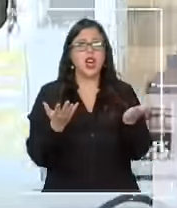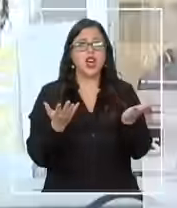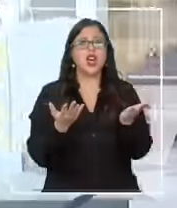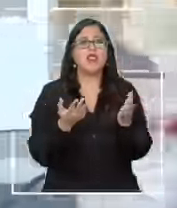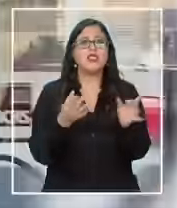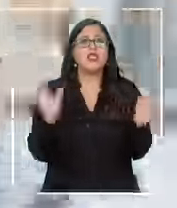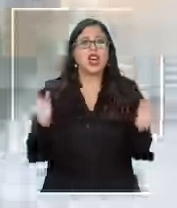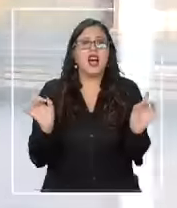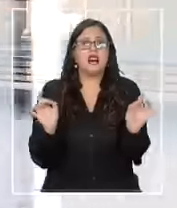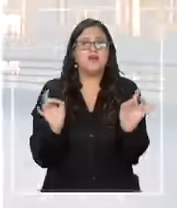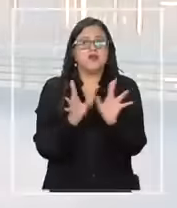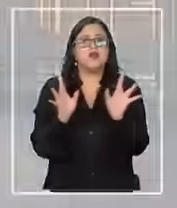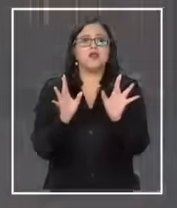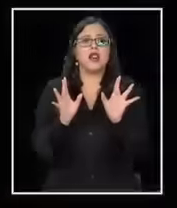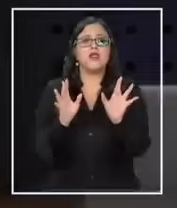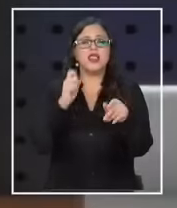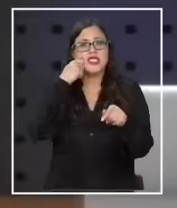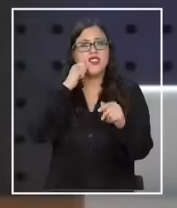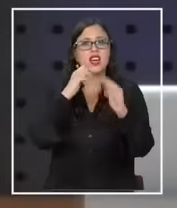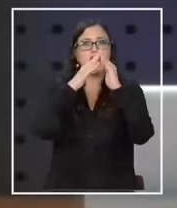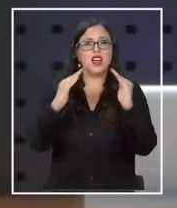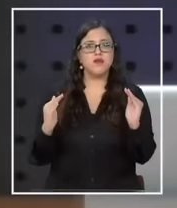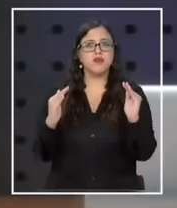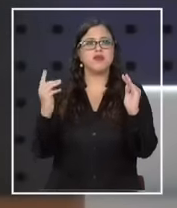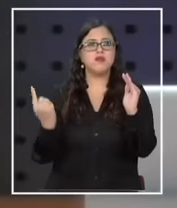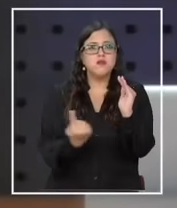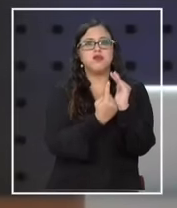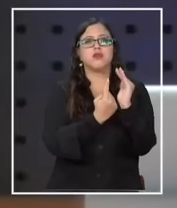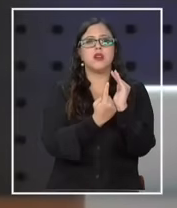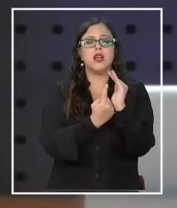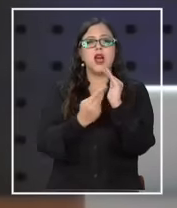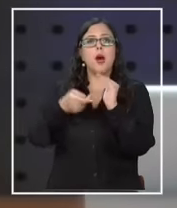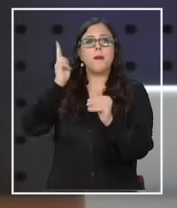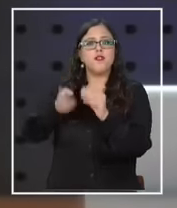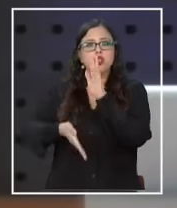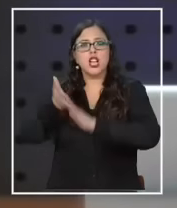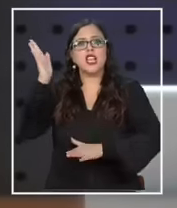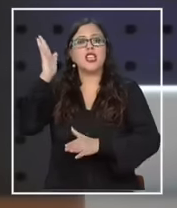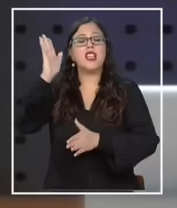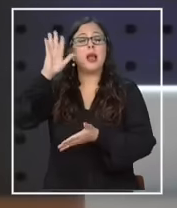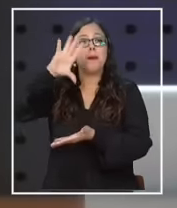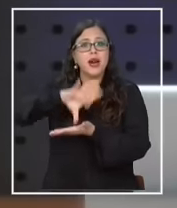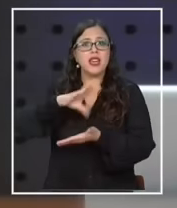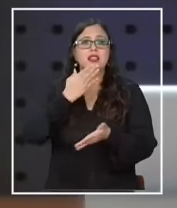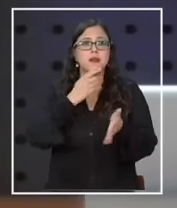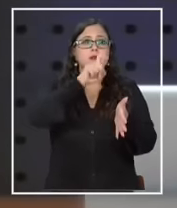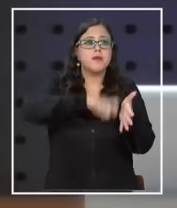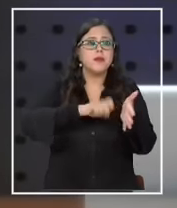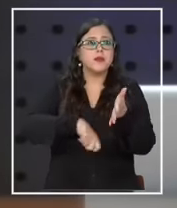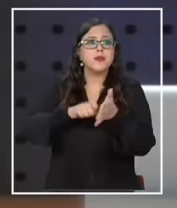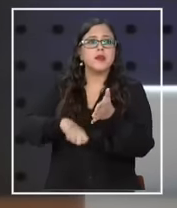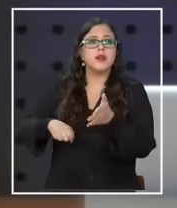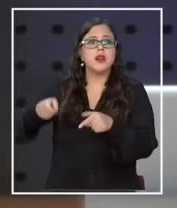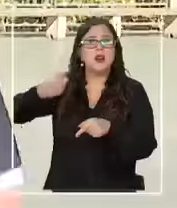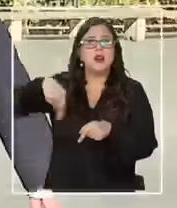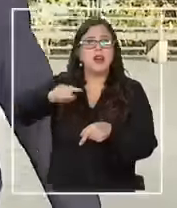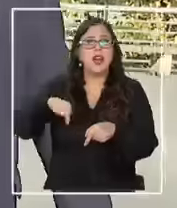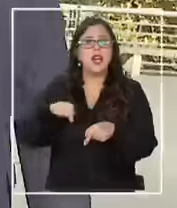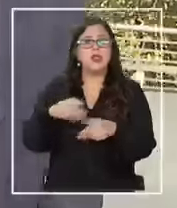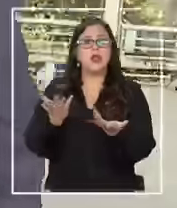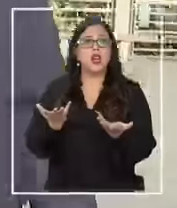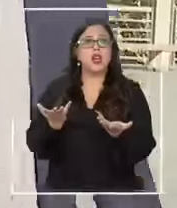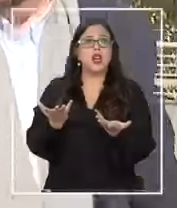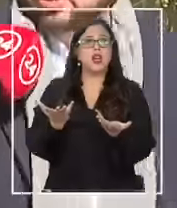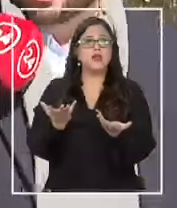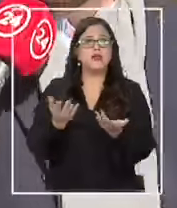nocturno, arraigo nacional y firma mensual. Que han liberado, obviamente, de permanecer en la audiencia. ¿Tiene